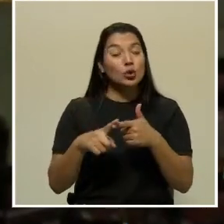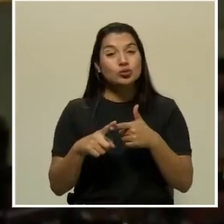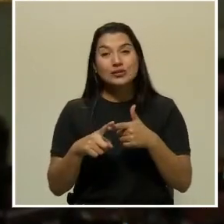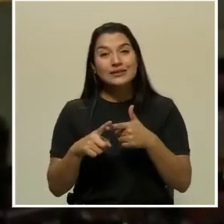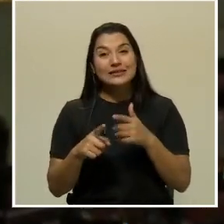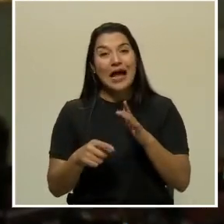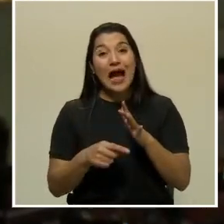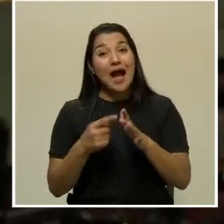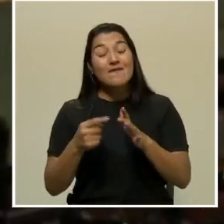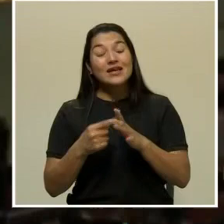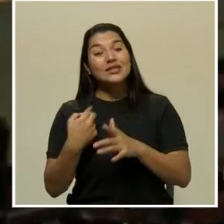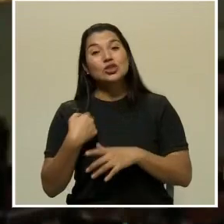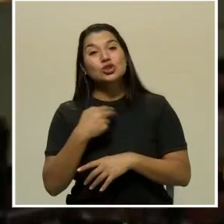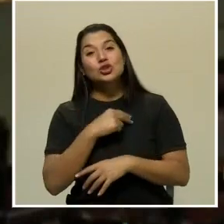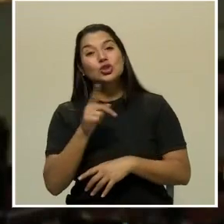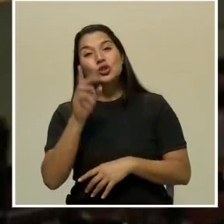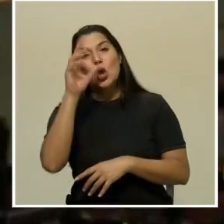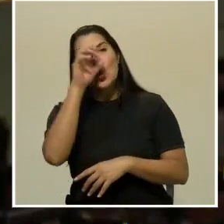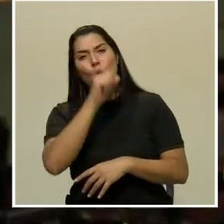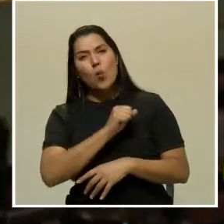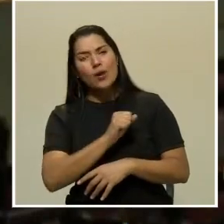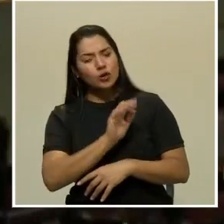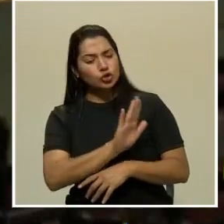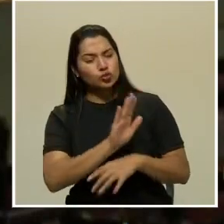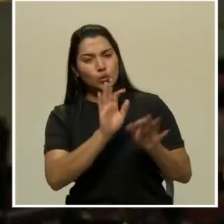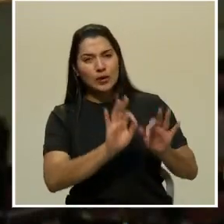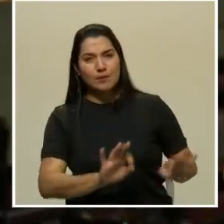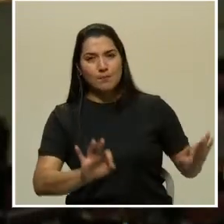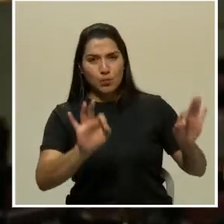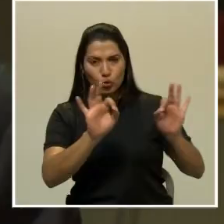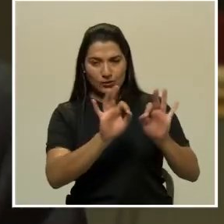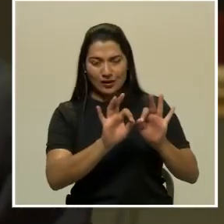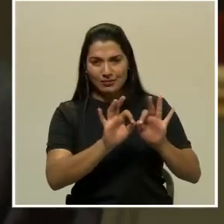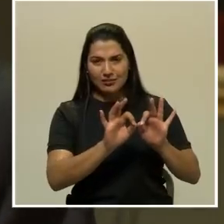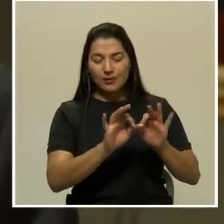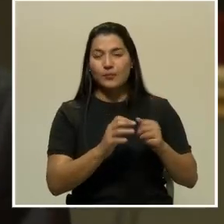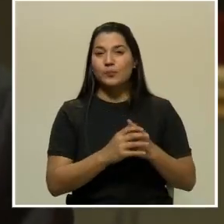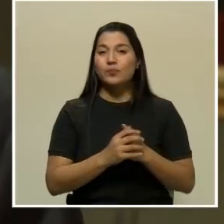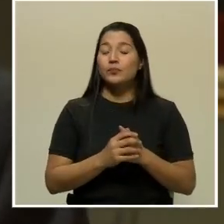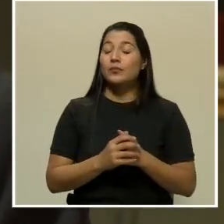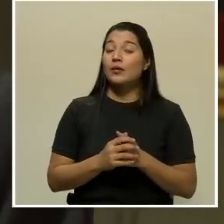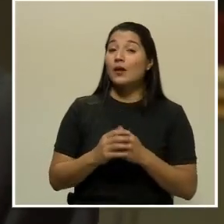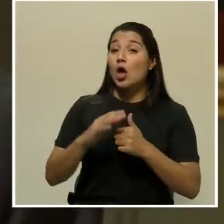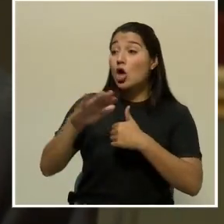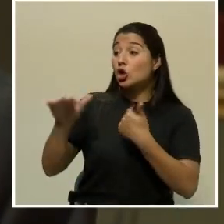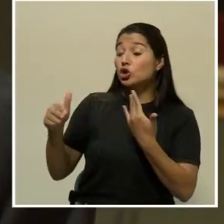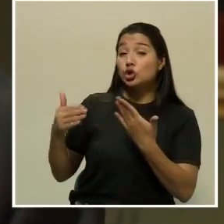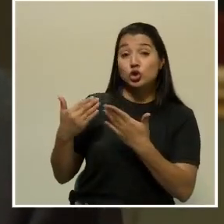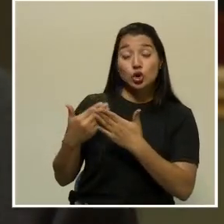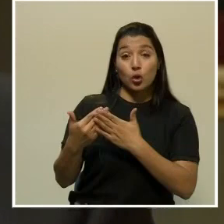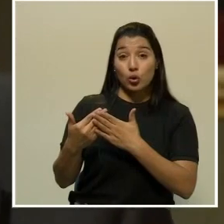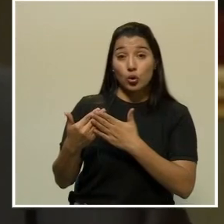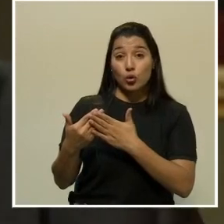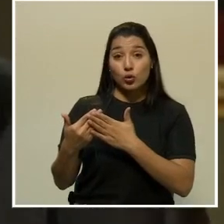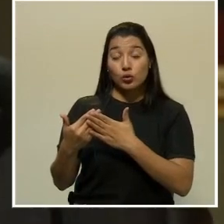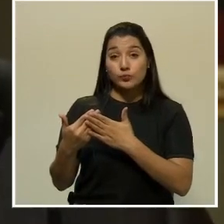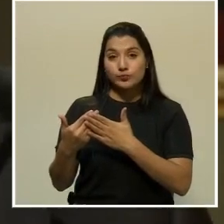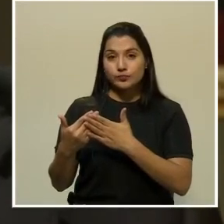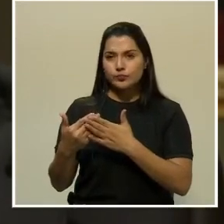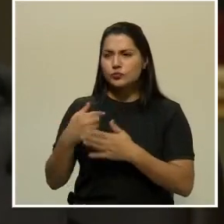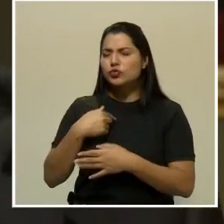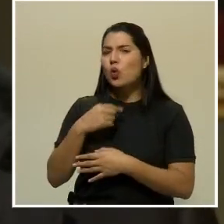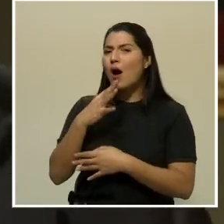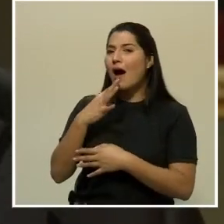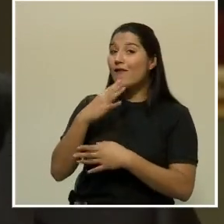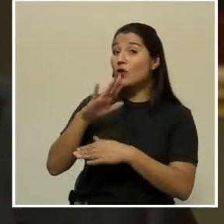visibiliza lo importante o la vigencia que tiene. Pero aparte, todo el mundo, y hablo